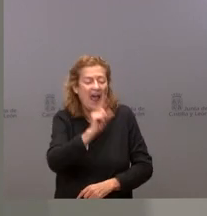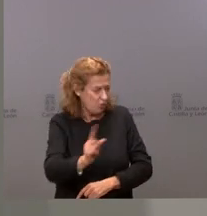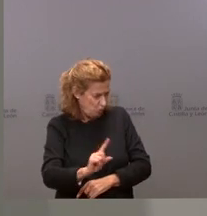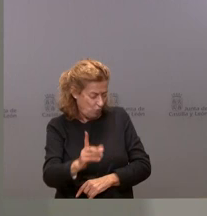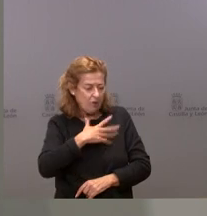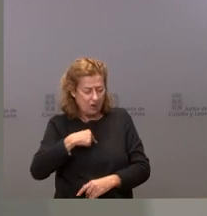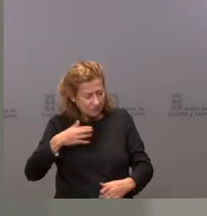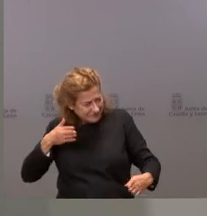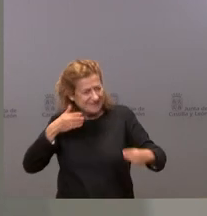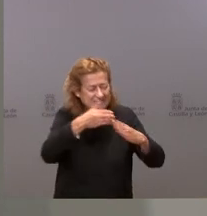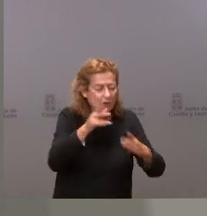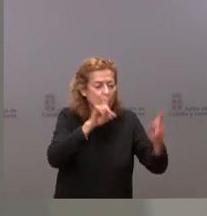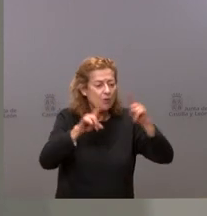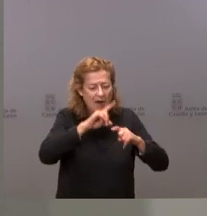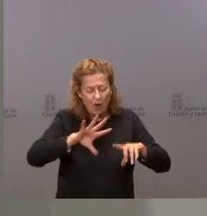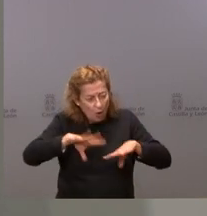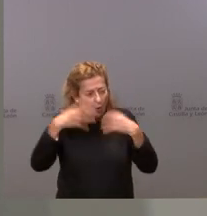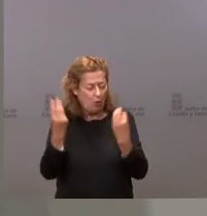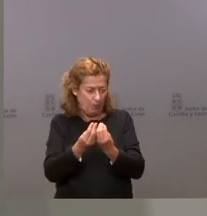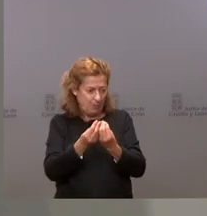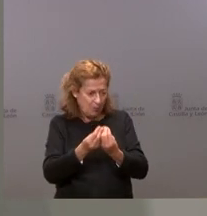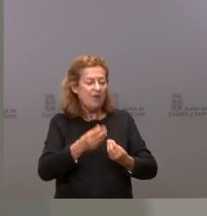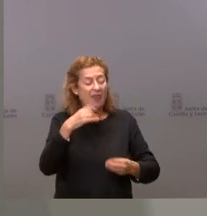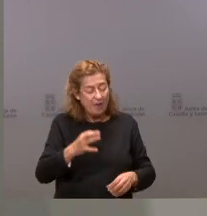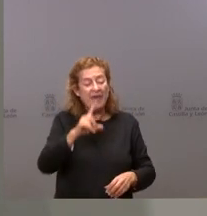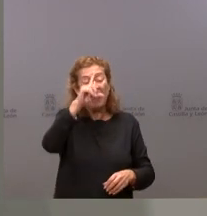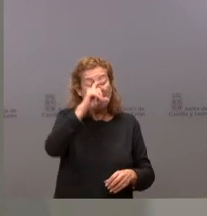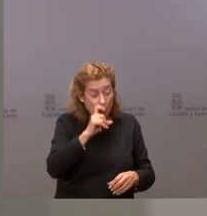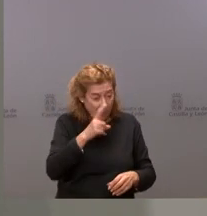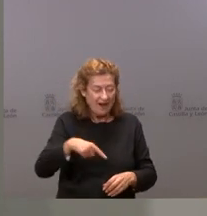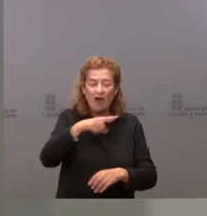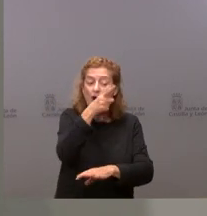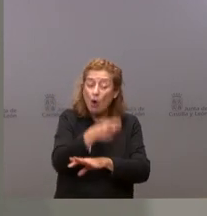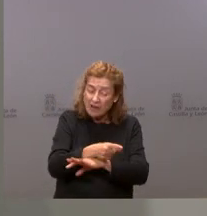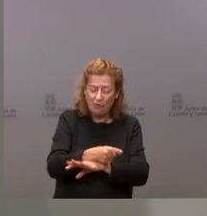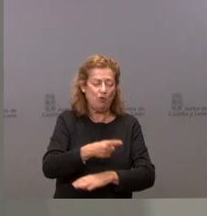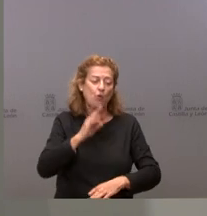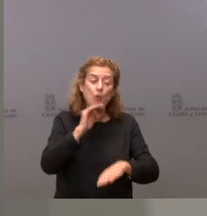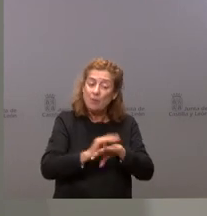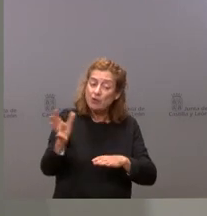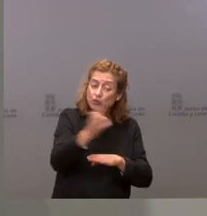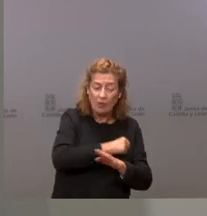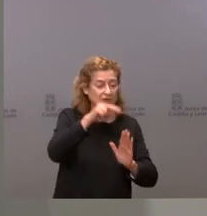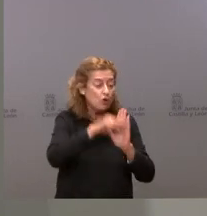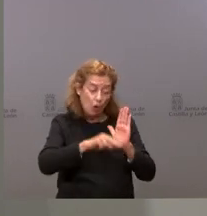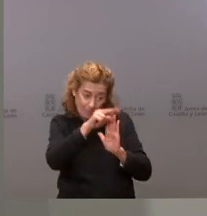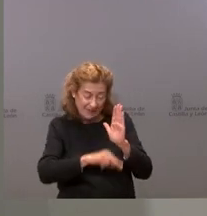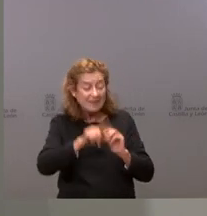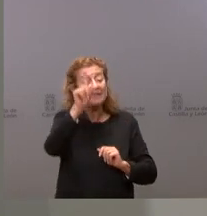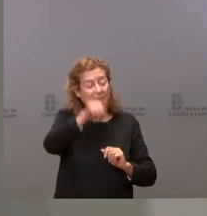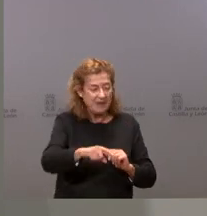problemática en su conjunto y por tanto desde aquí hay que recordar la obligación de cumplir una serie de normas y también